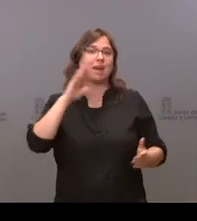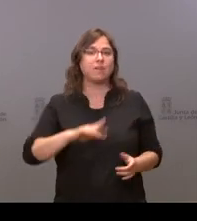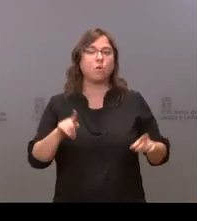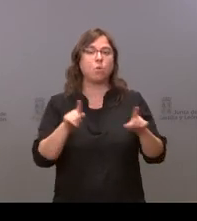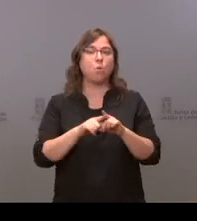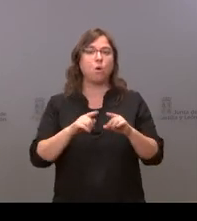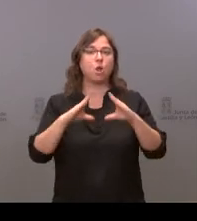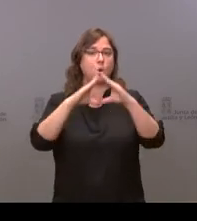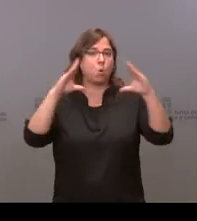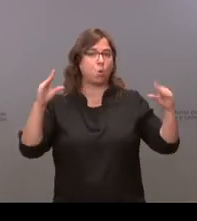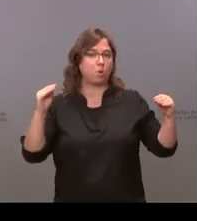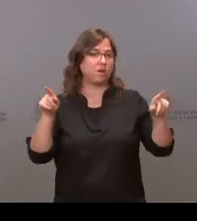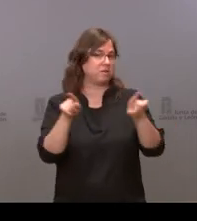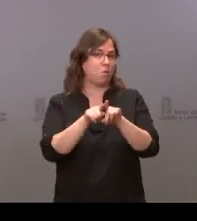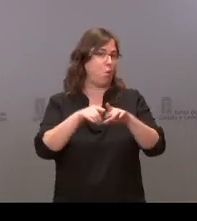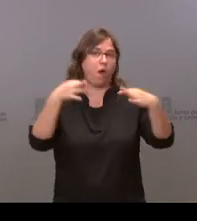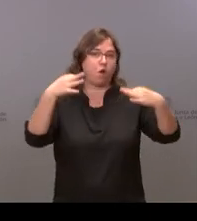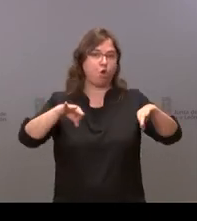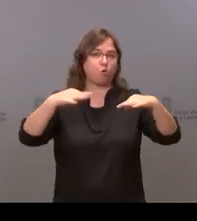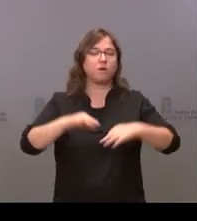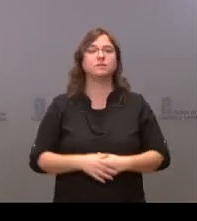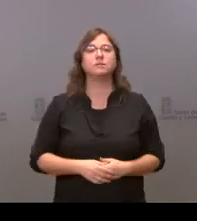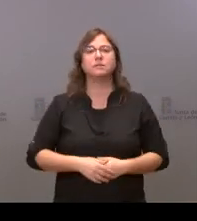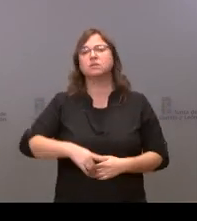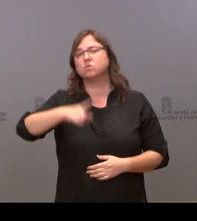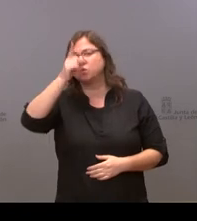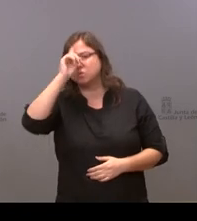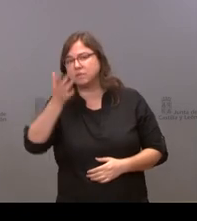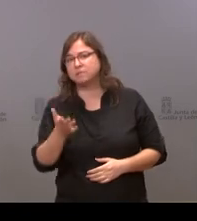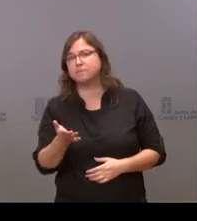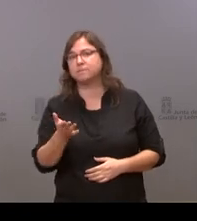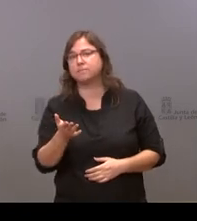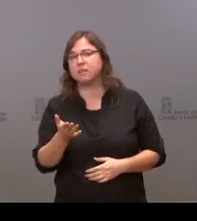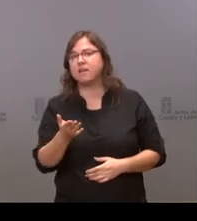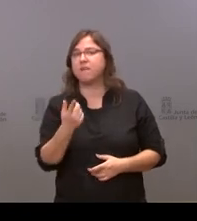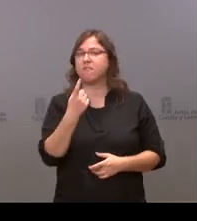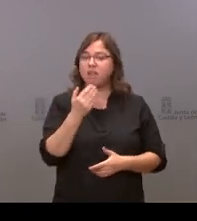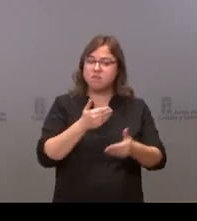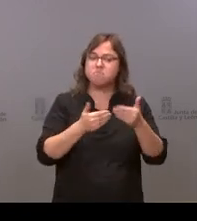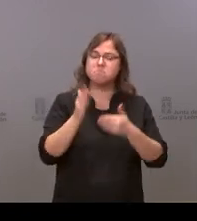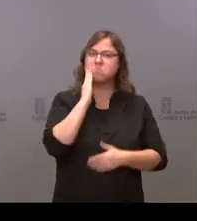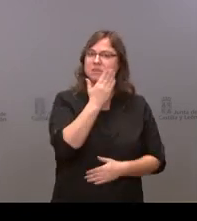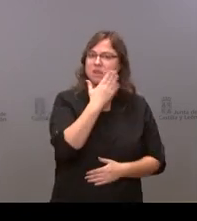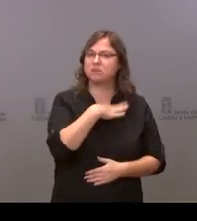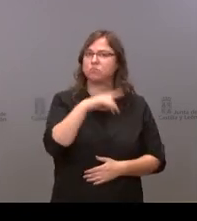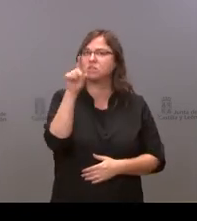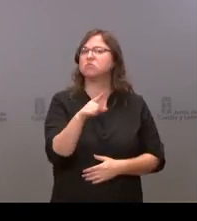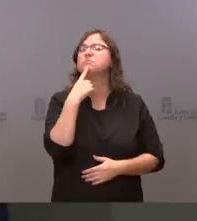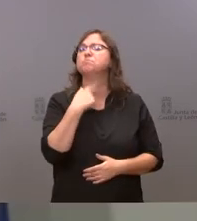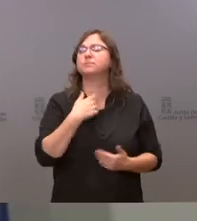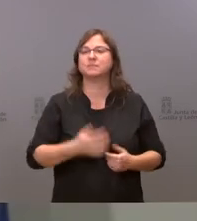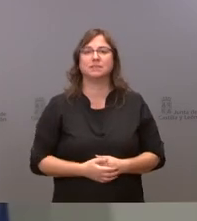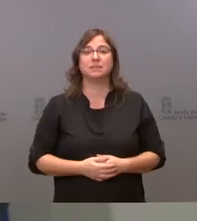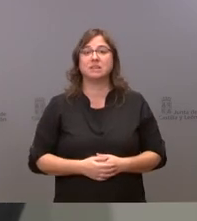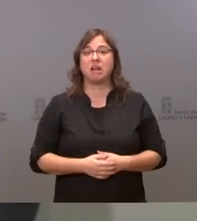la universidad volviera a esa normalidad entonces no sé si está lejos o cerca ese momento muchas gracias eso